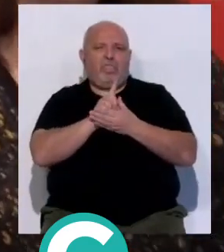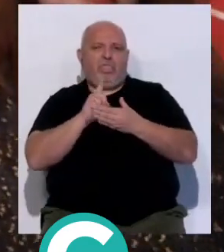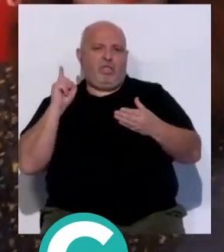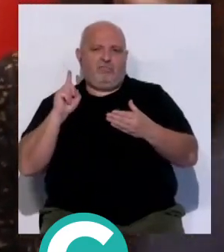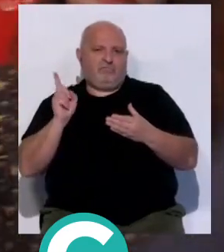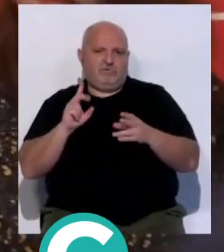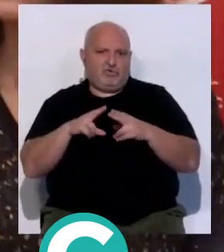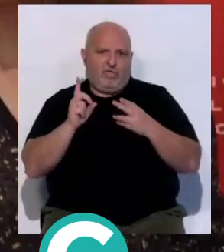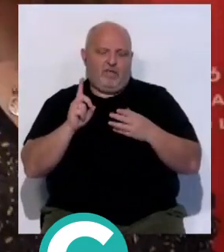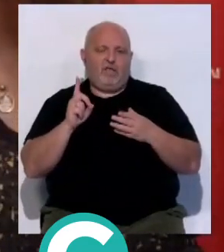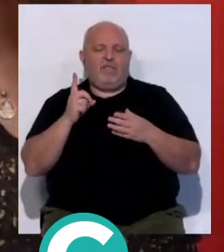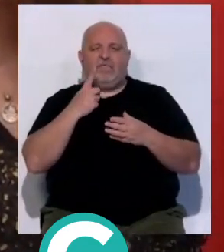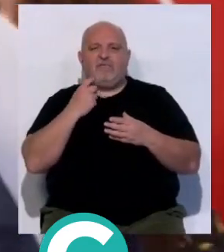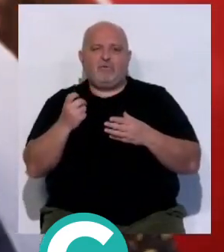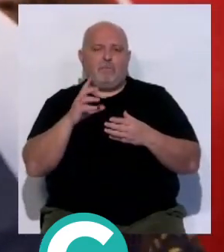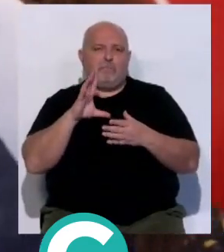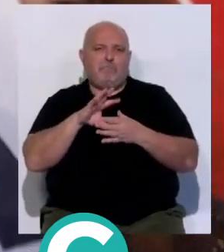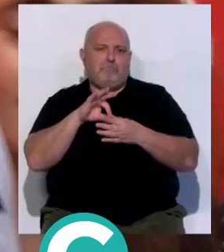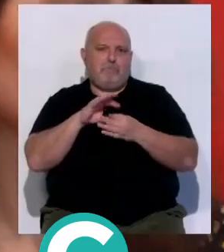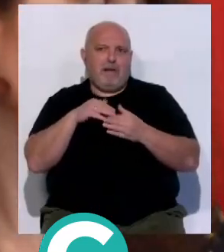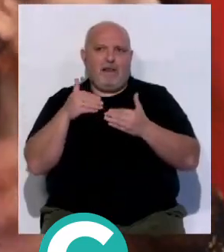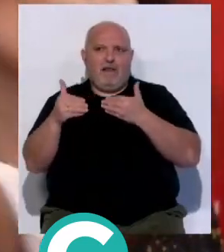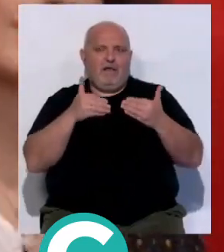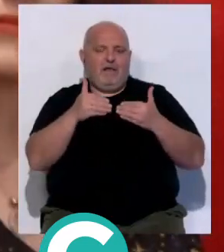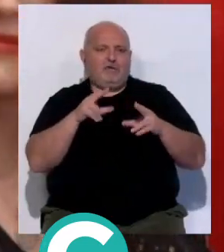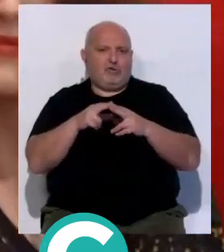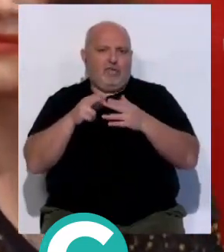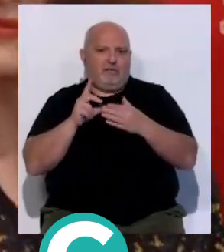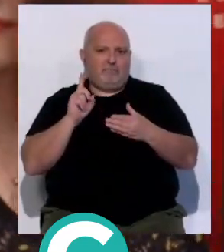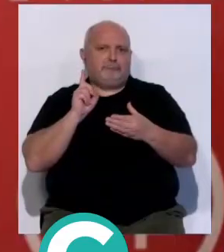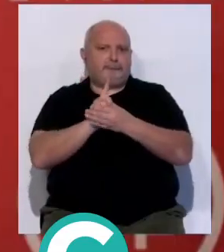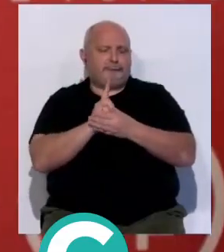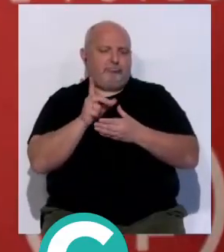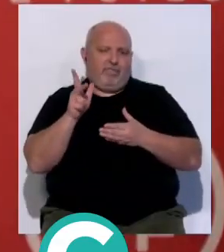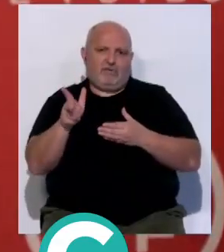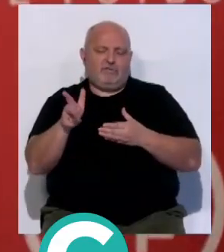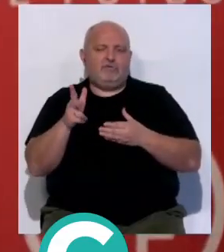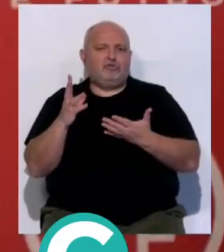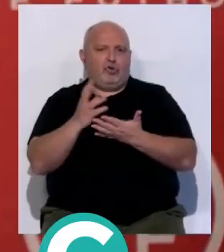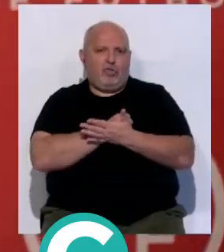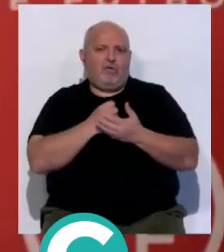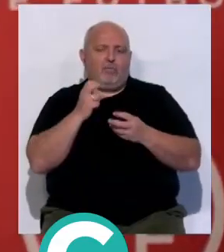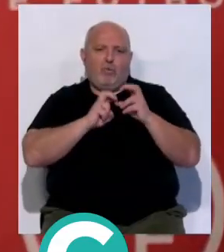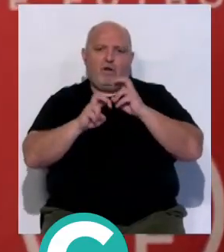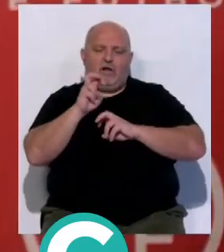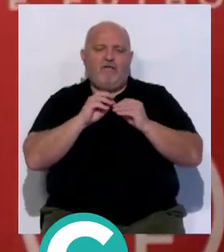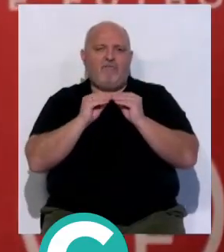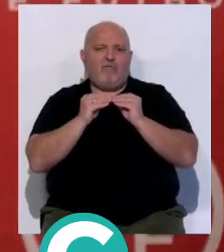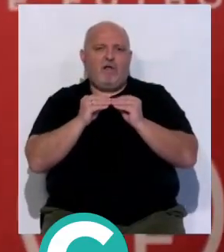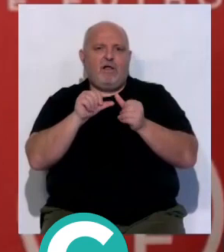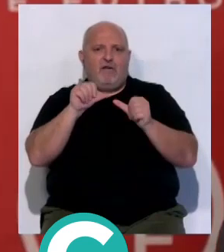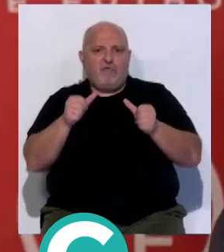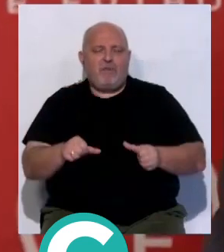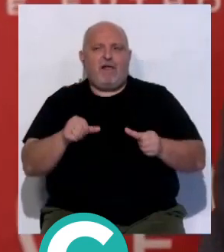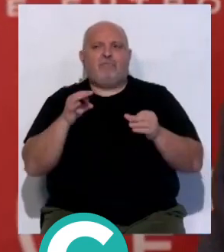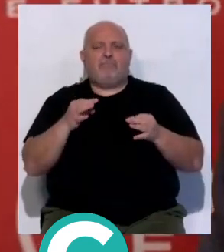de la sociedad, es tener dificultades para entablar relaciones sociales, pero, entre todos, tenemos que buscar la fórmula de que